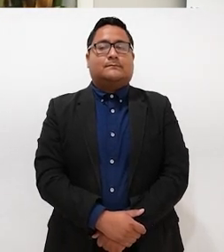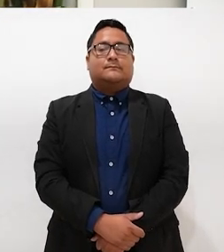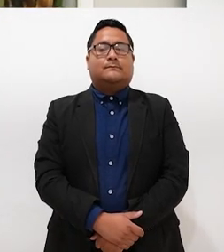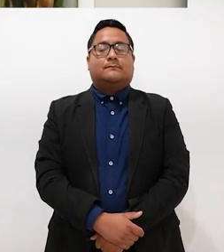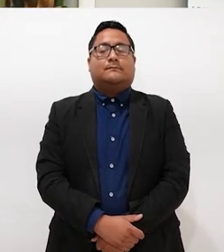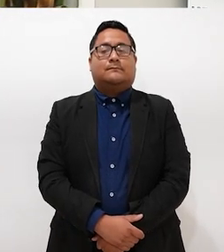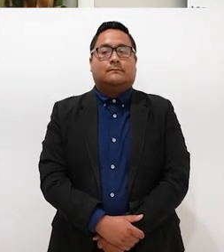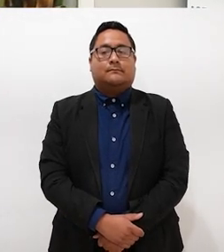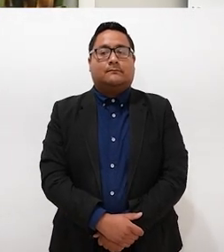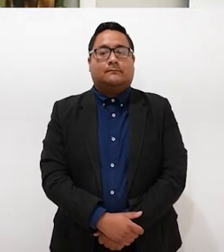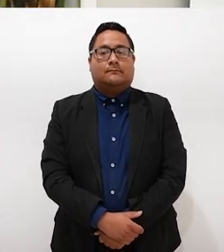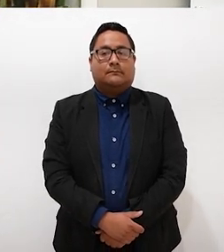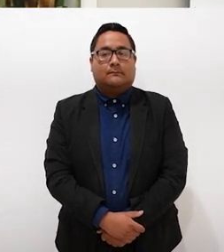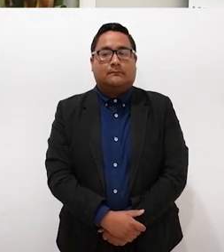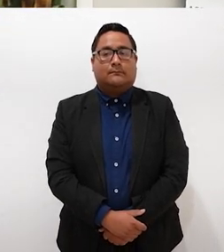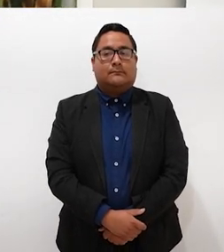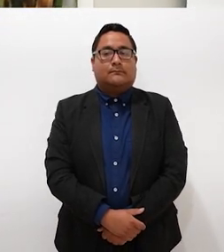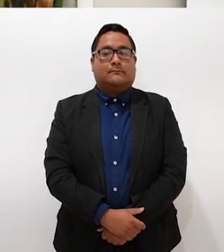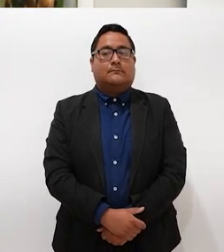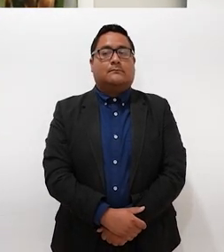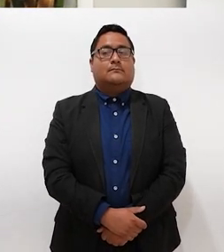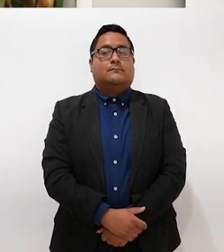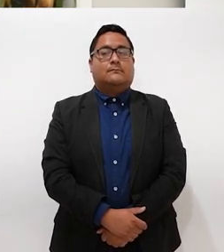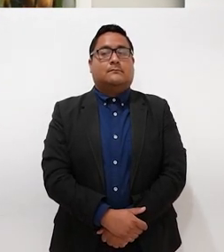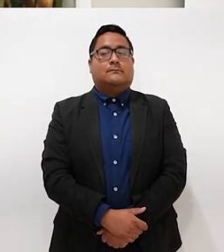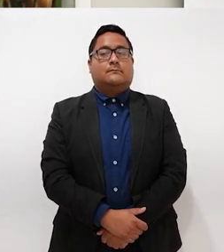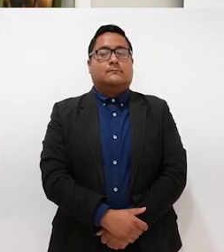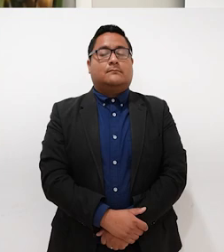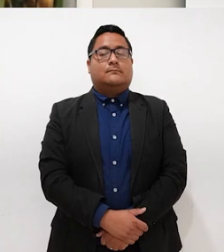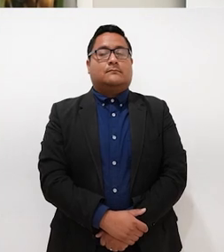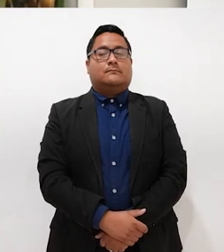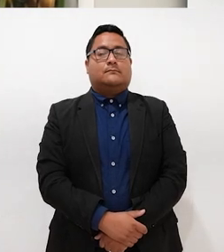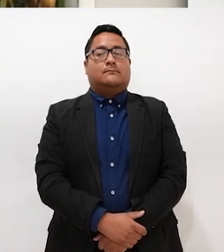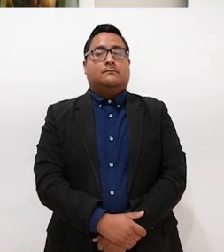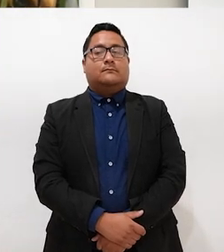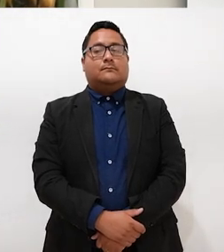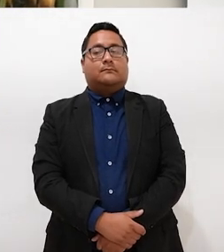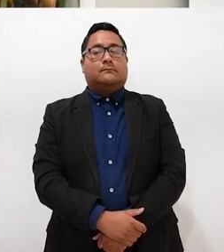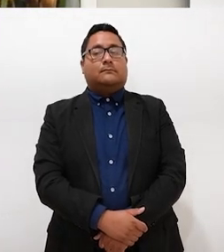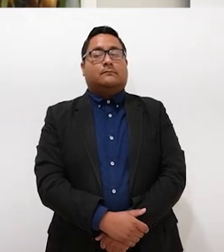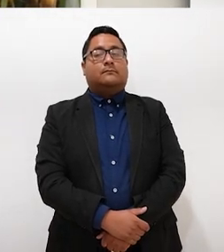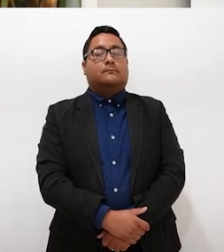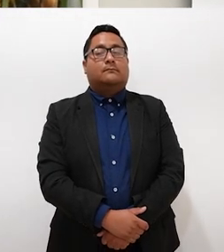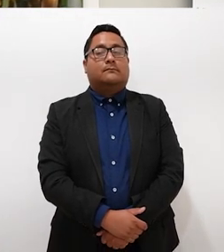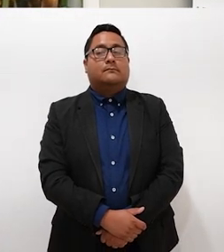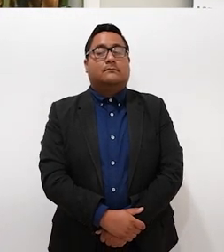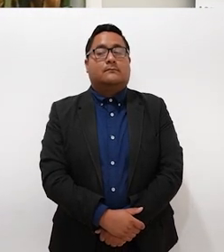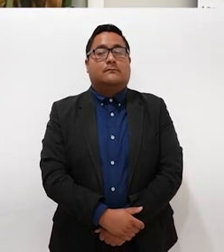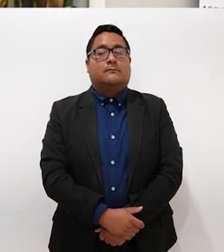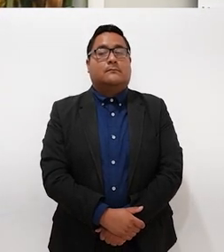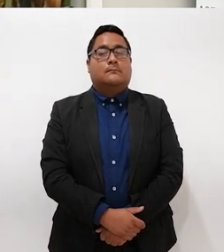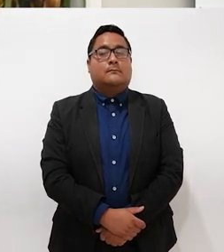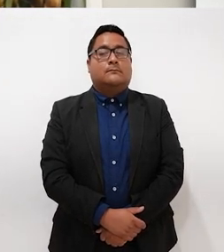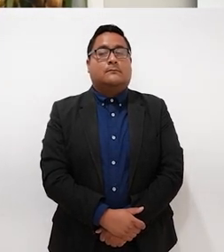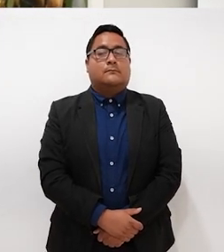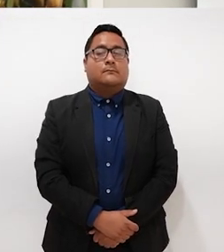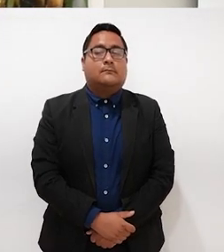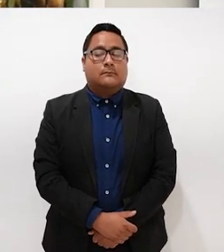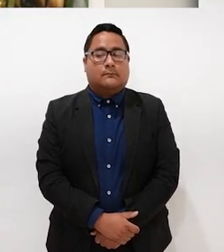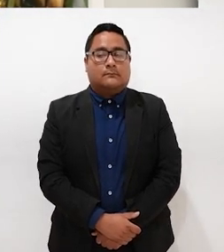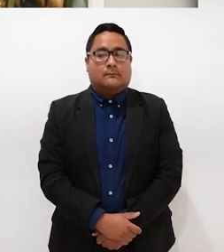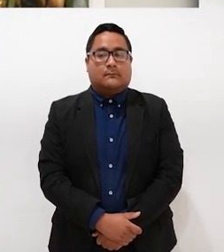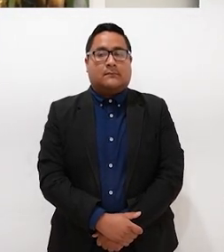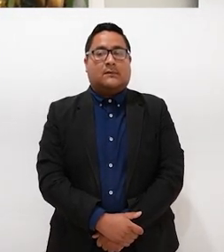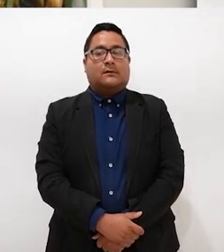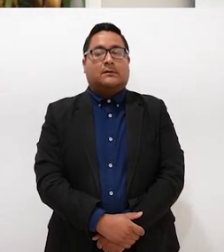logremos cumplir nuestros derechos humanos, porque las instituciones realmente necesitan romper las barreras de la comunicación, ¿no? Tengo ideas y